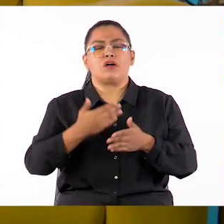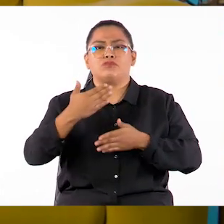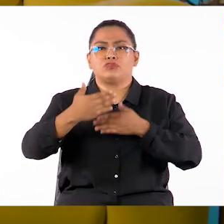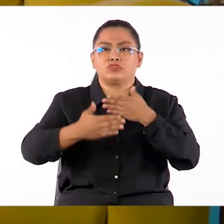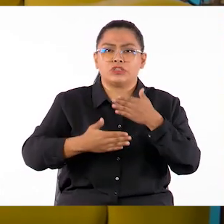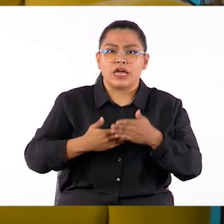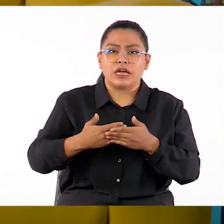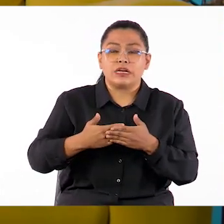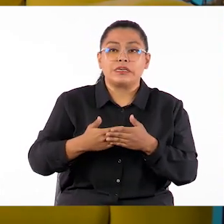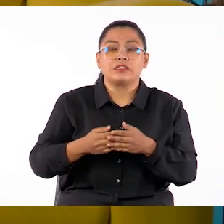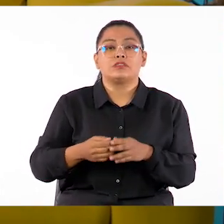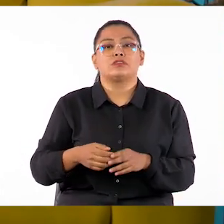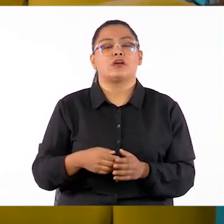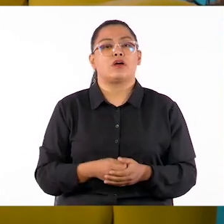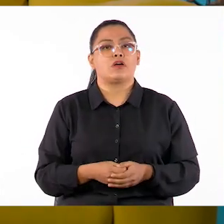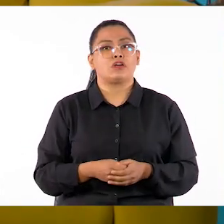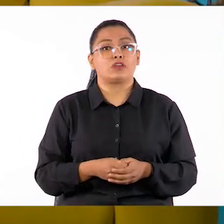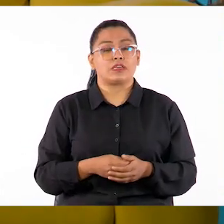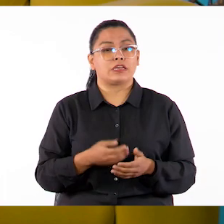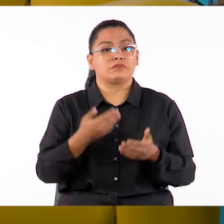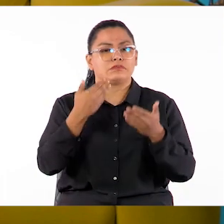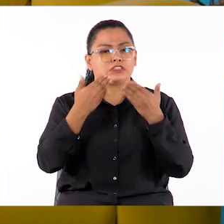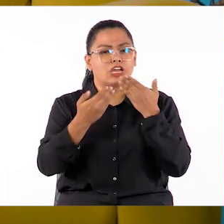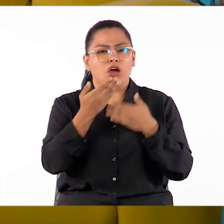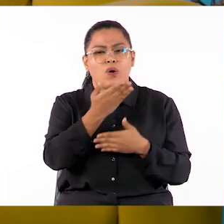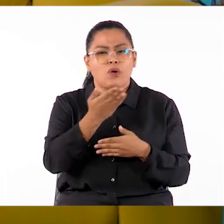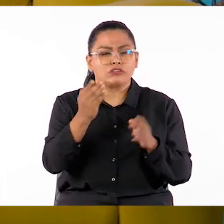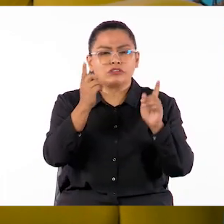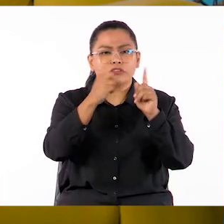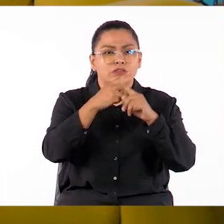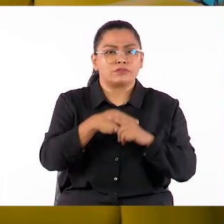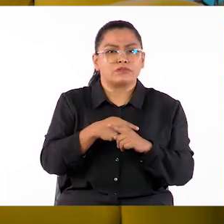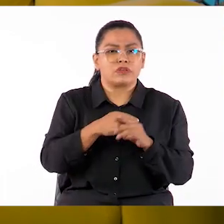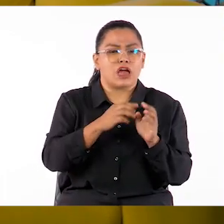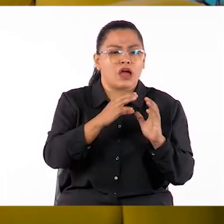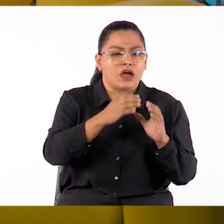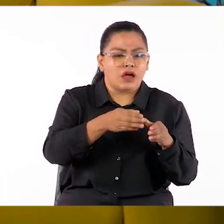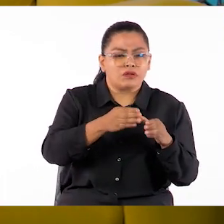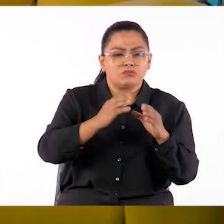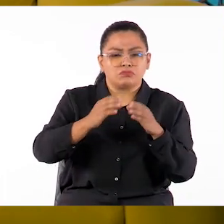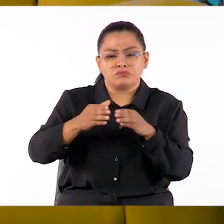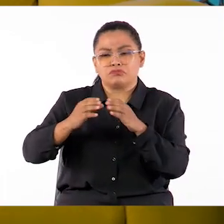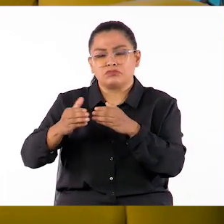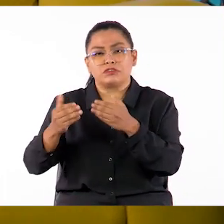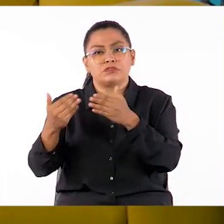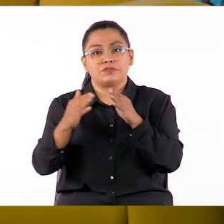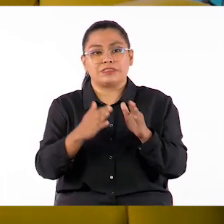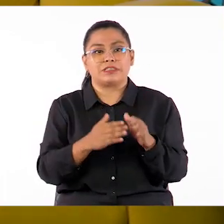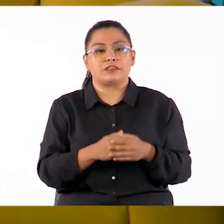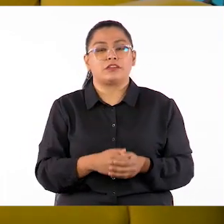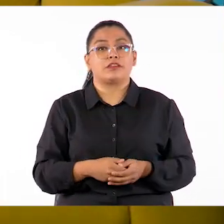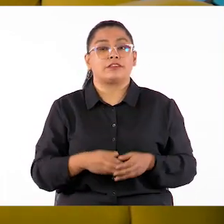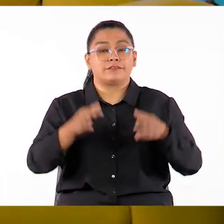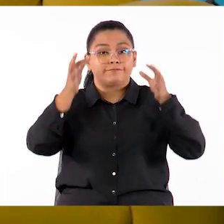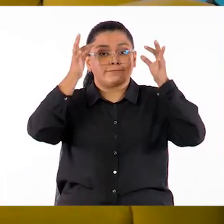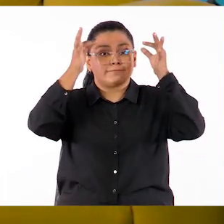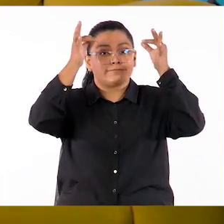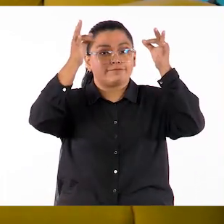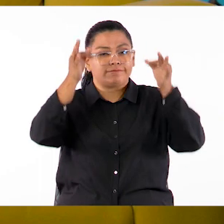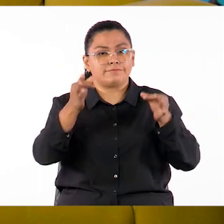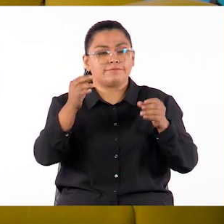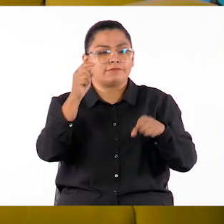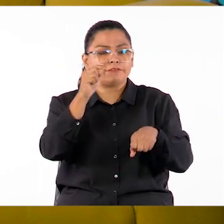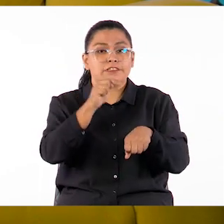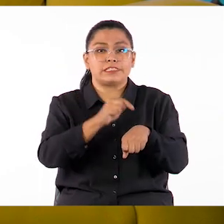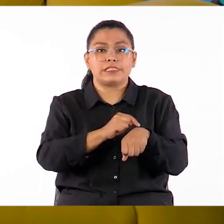retroalimentación del grupo o del docente. Así, entonces, decidir el momento en que realizamos un